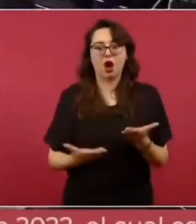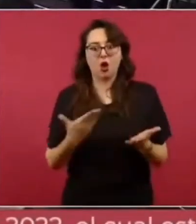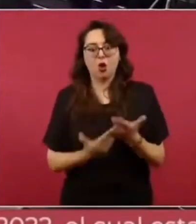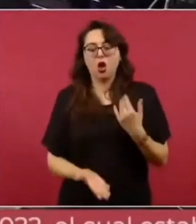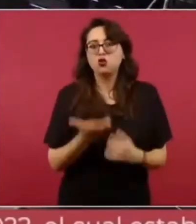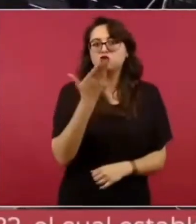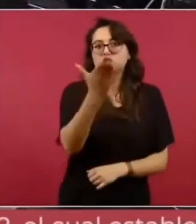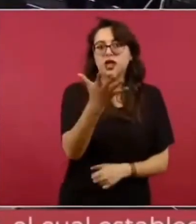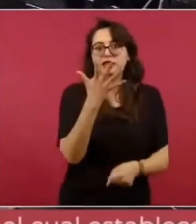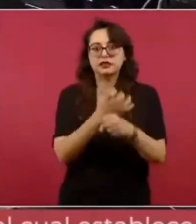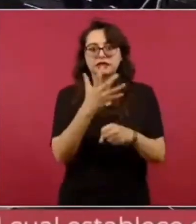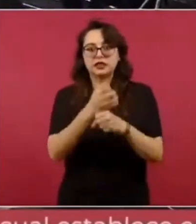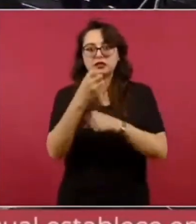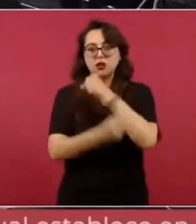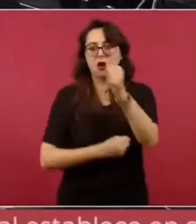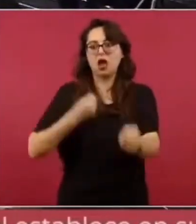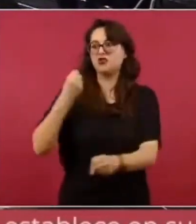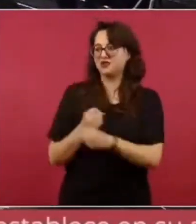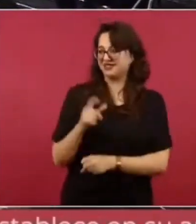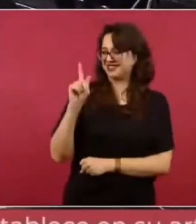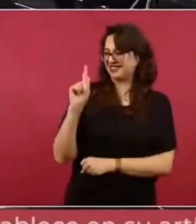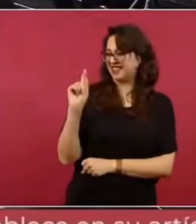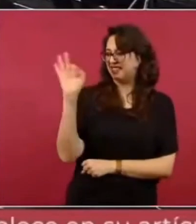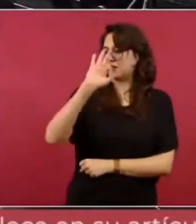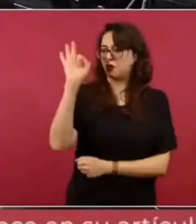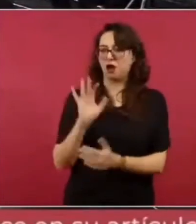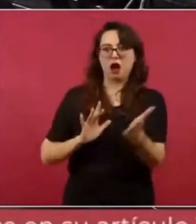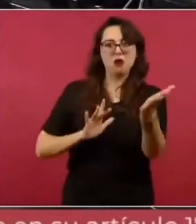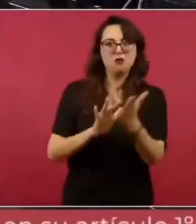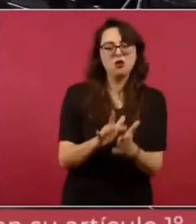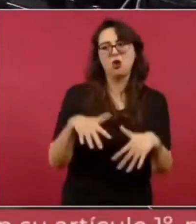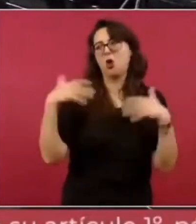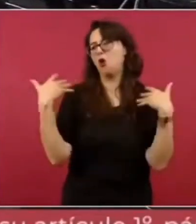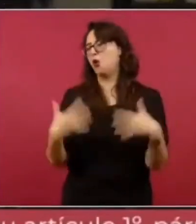son momentos inéditos. Aquí voy con todo esto.